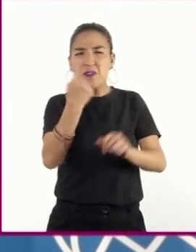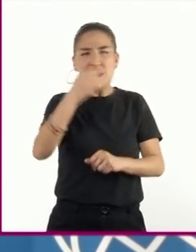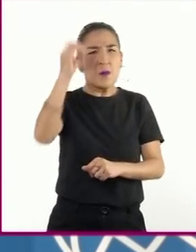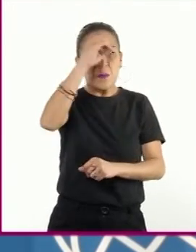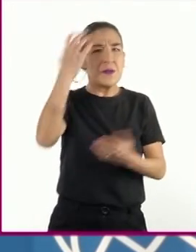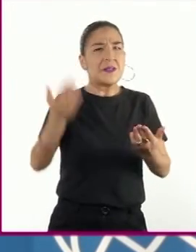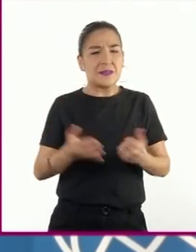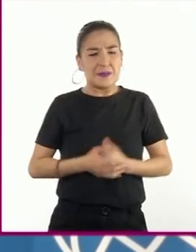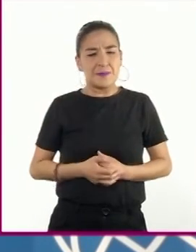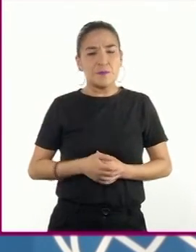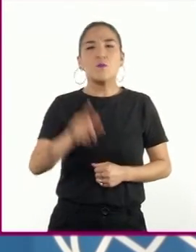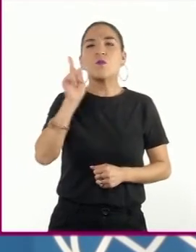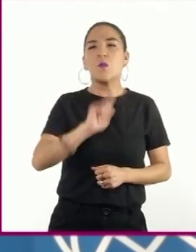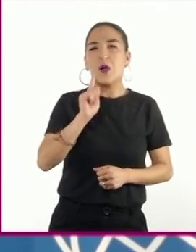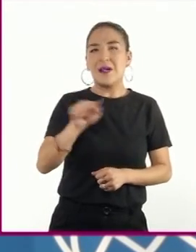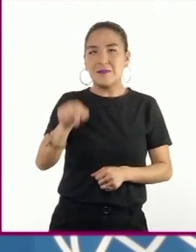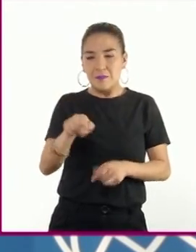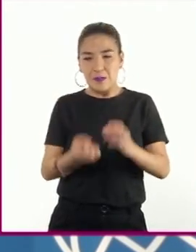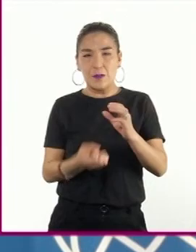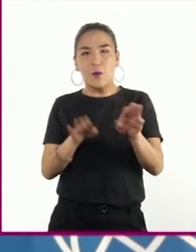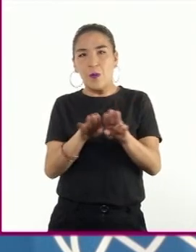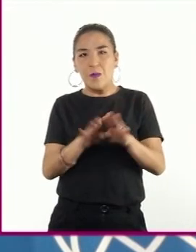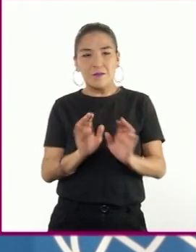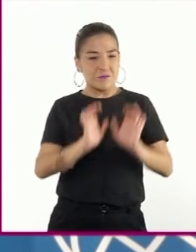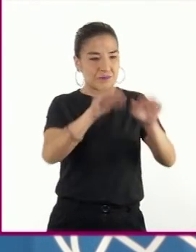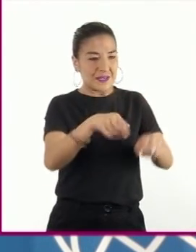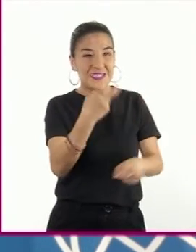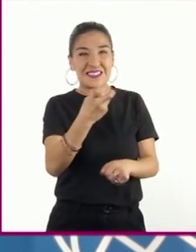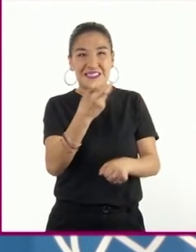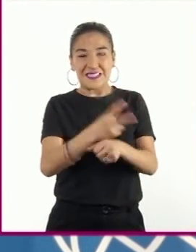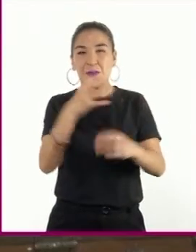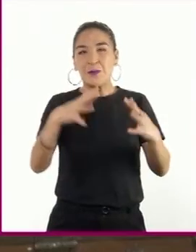¿Cuál fue el papel de la mujer en la Segunda Guerra Mundial?